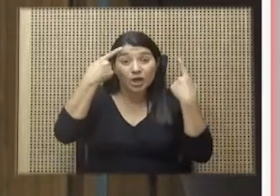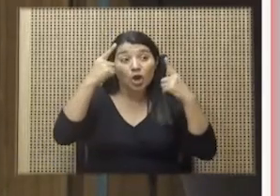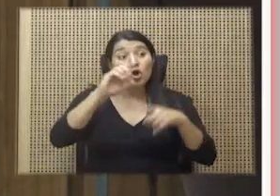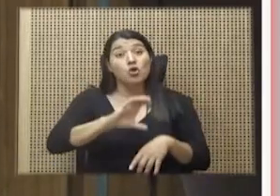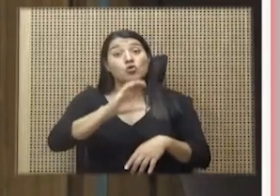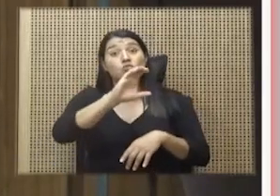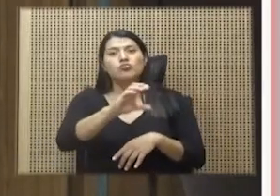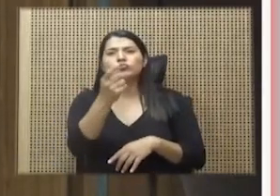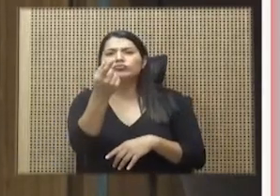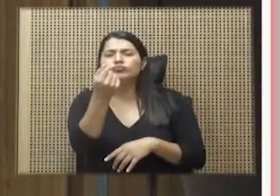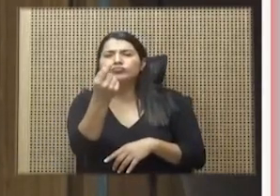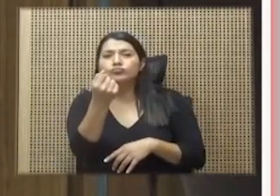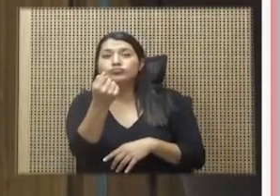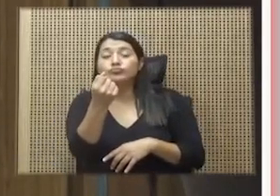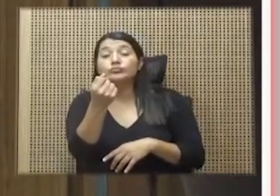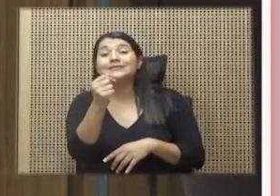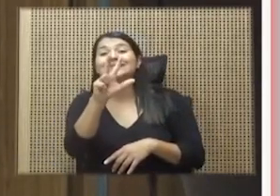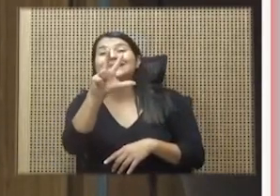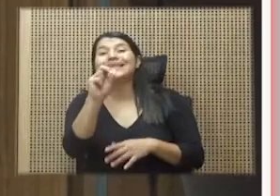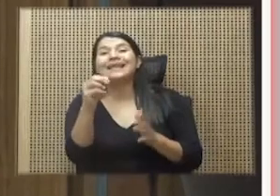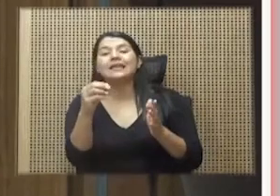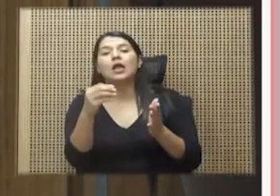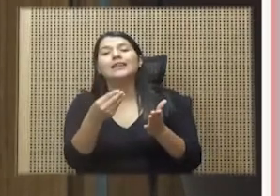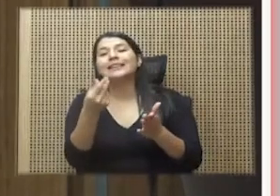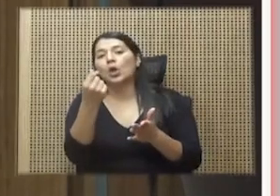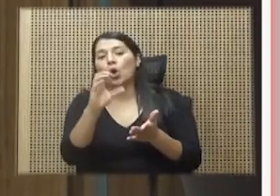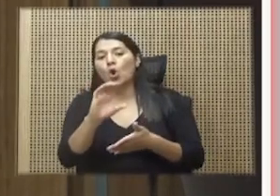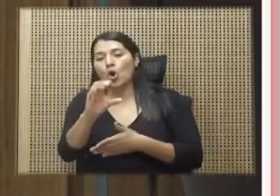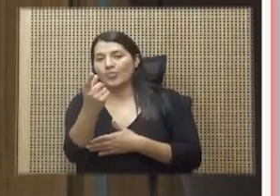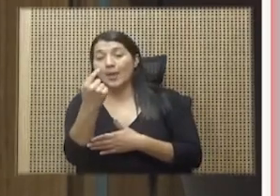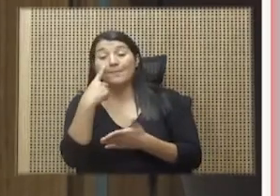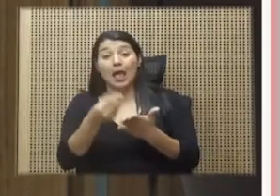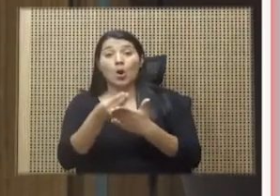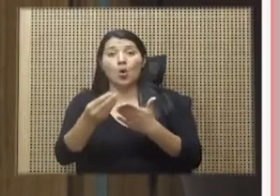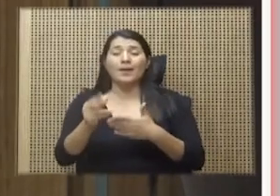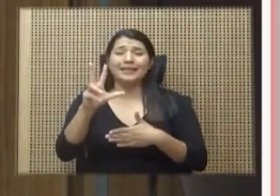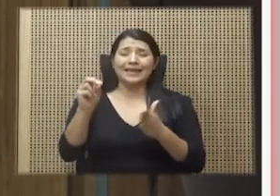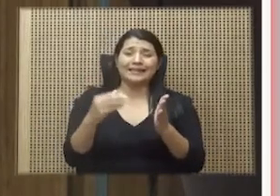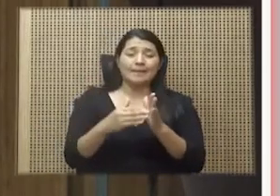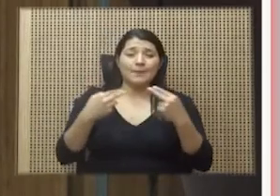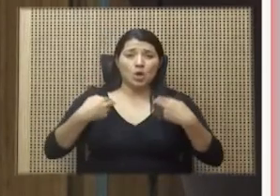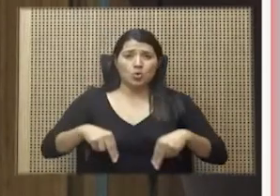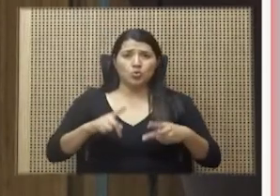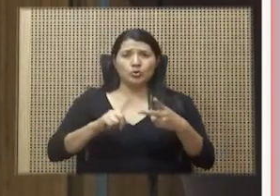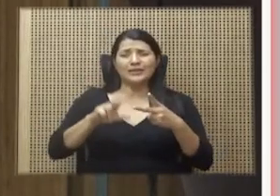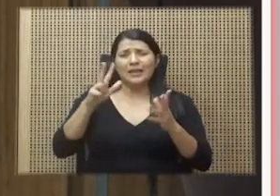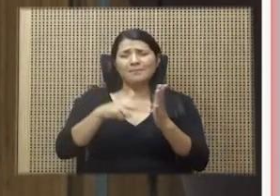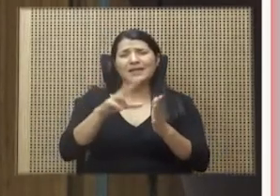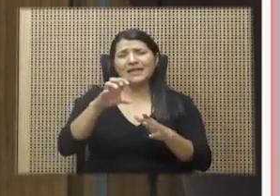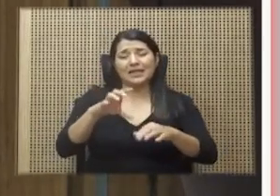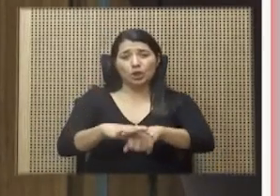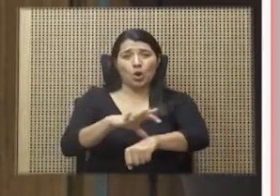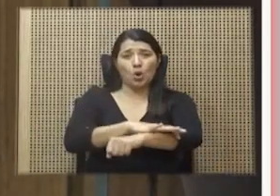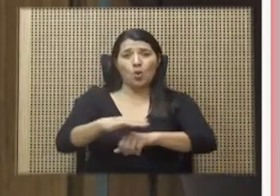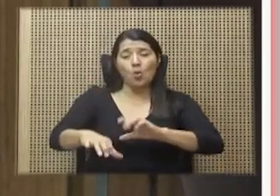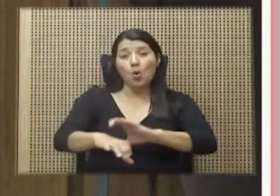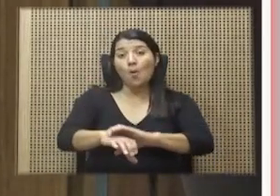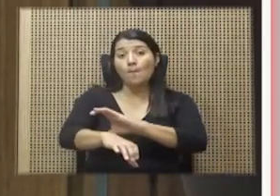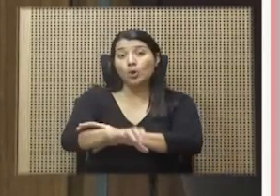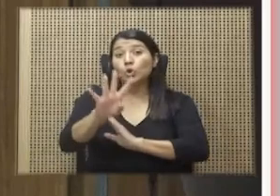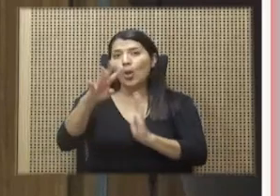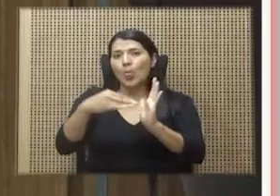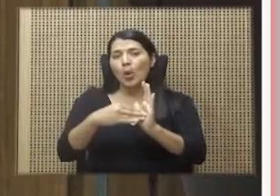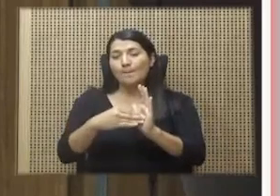comprar 30 mil uniformes, 3 mil 500 pares de botas, 4 mil 500 chalecos antibalas. Este es el